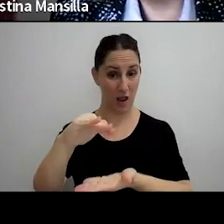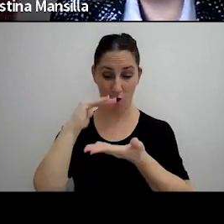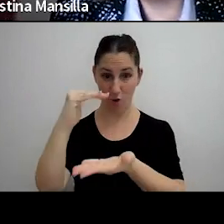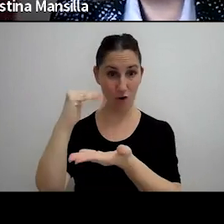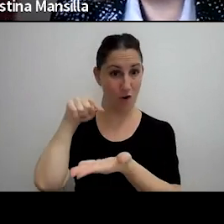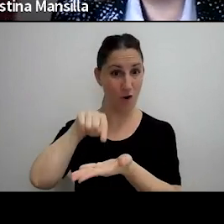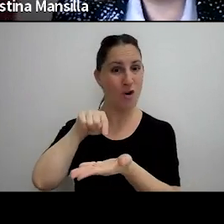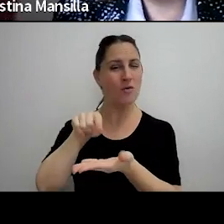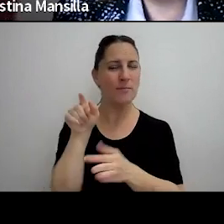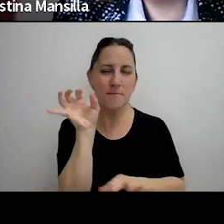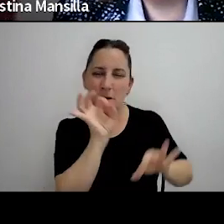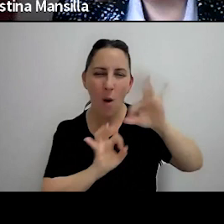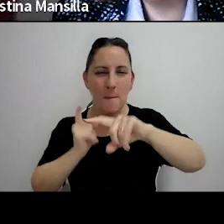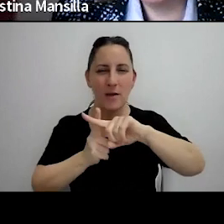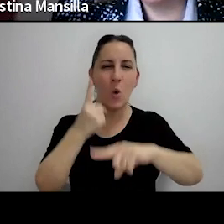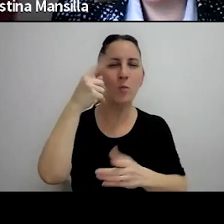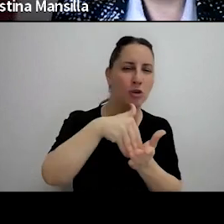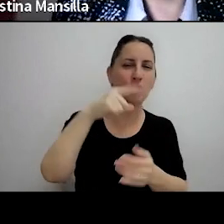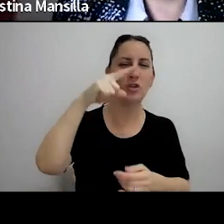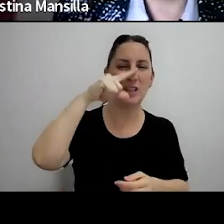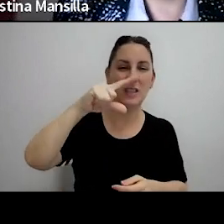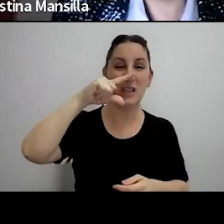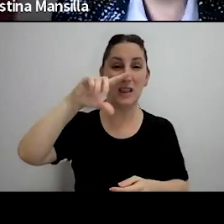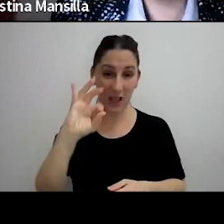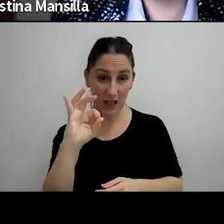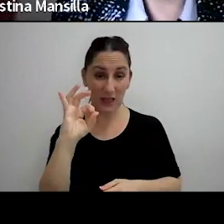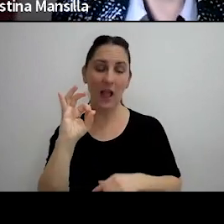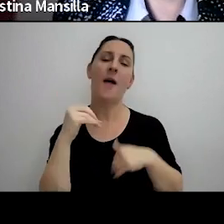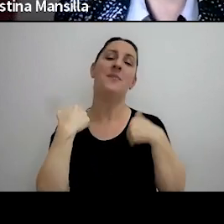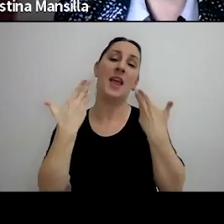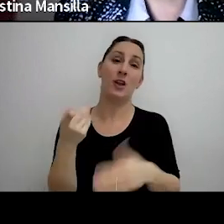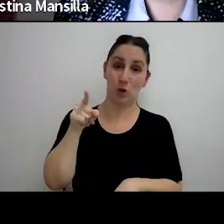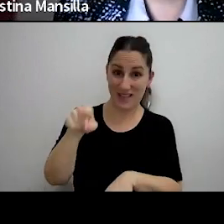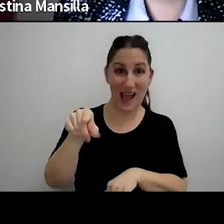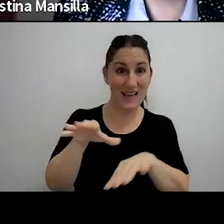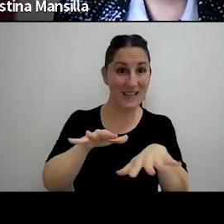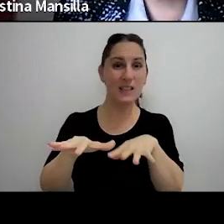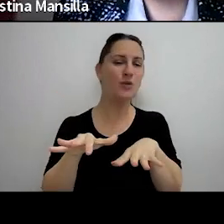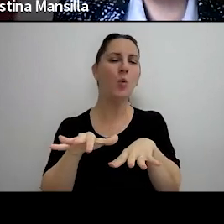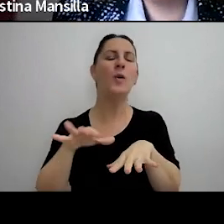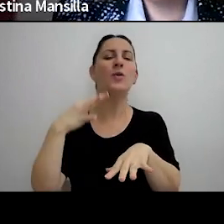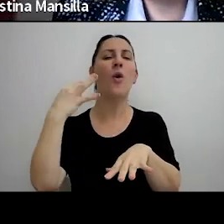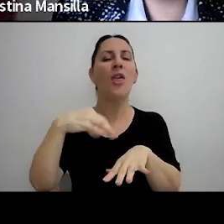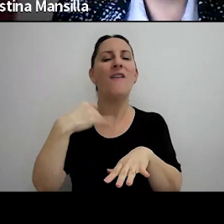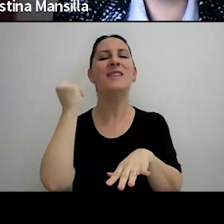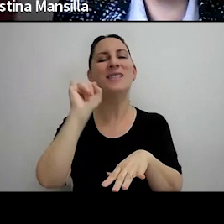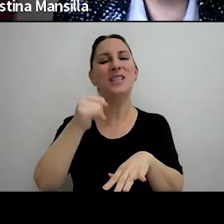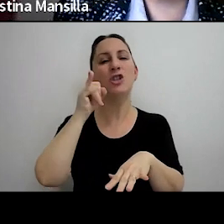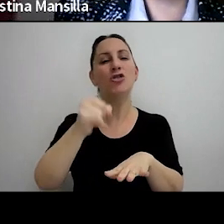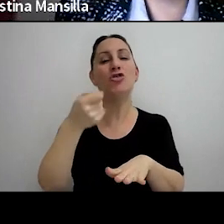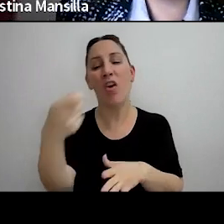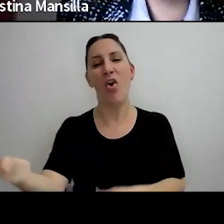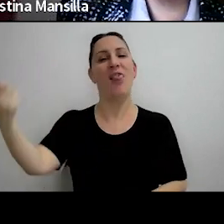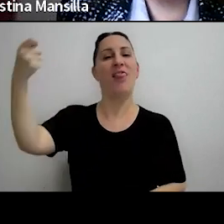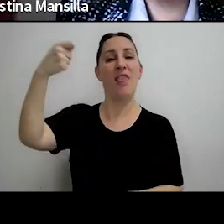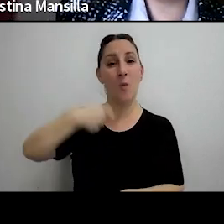llego a un promedio de un millón setecientos setenta bueno en ese caso me van a tener que restituir devolver